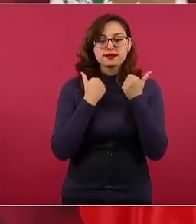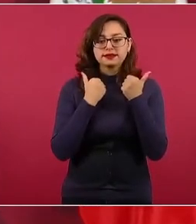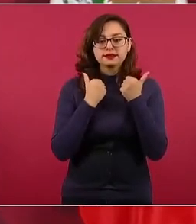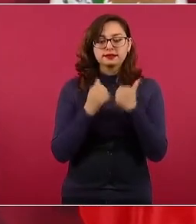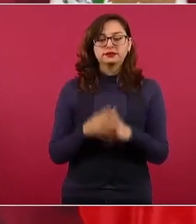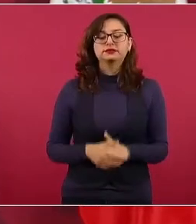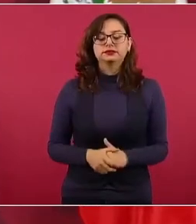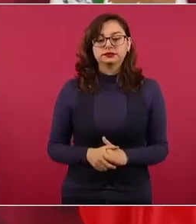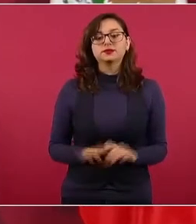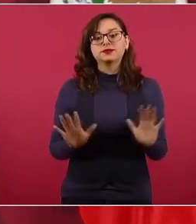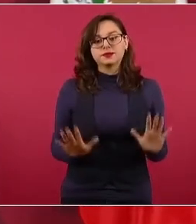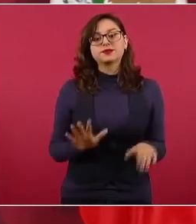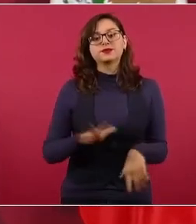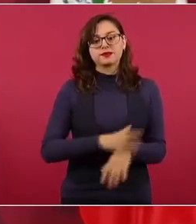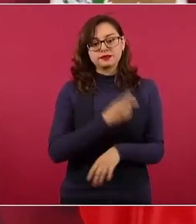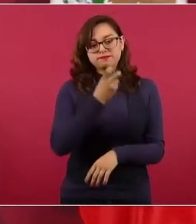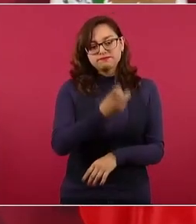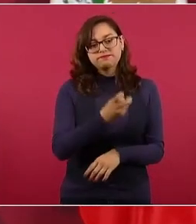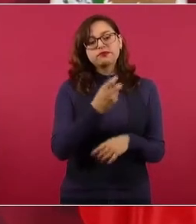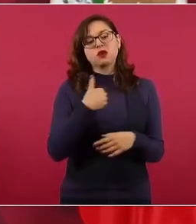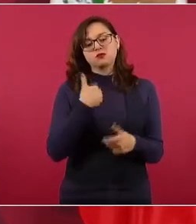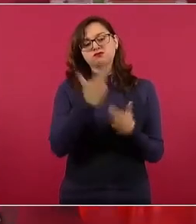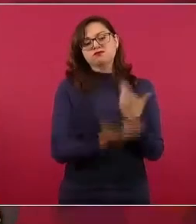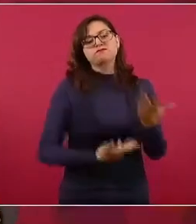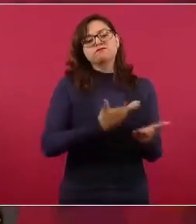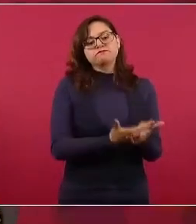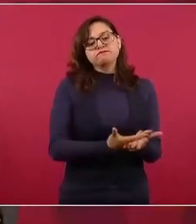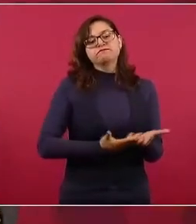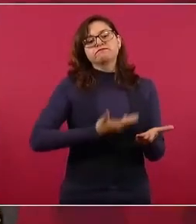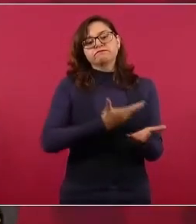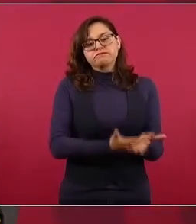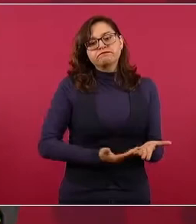Y por eso voy a seguir insistiendo en el tema.